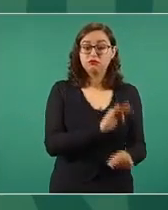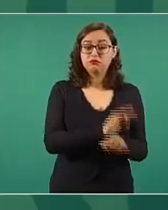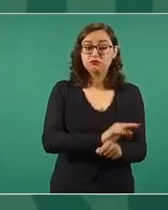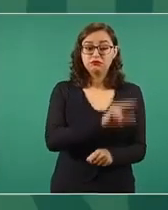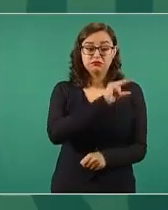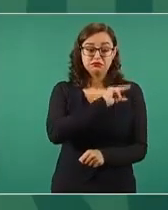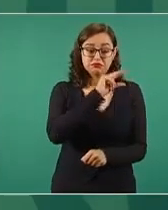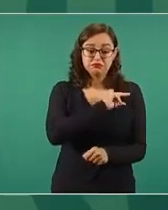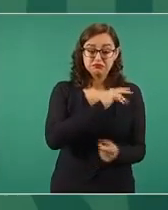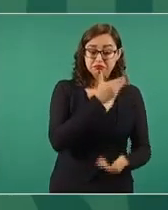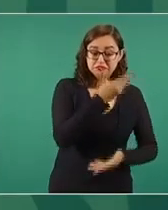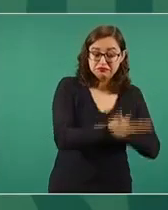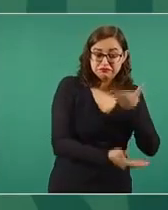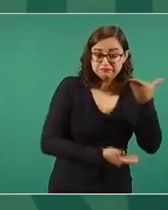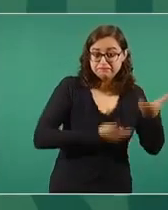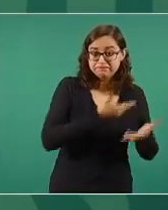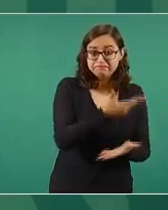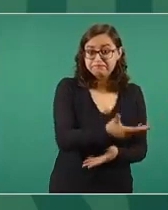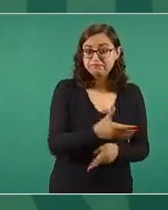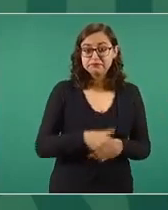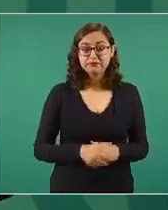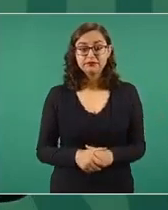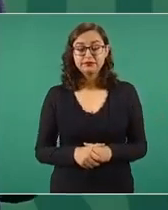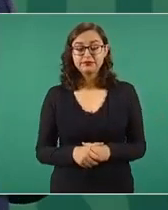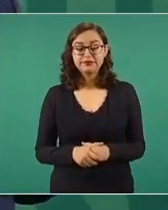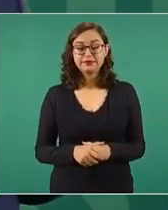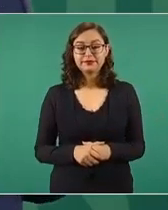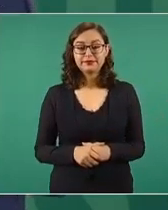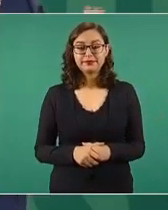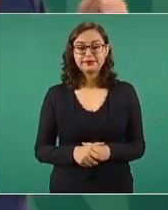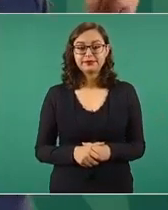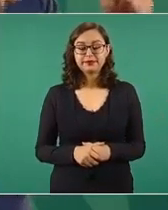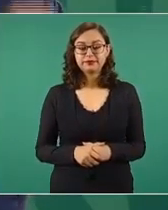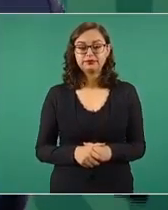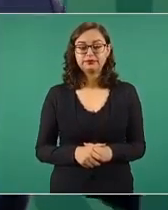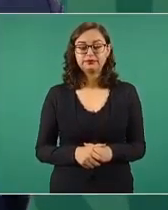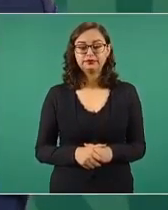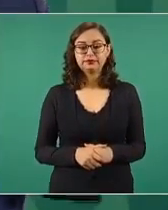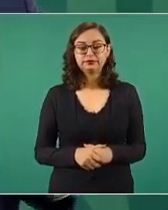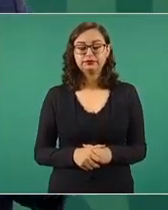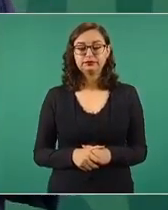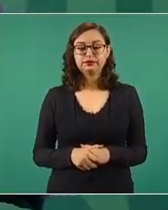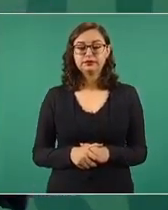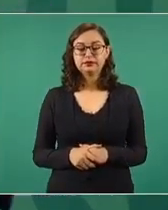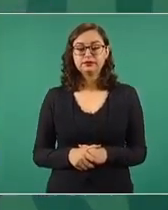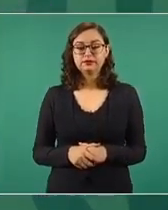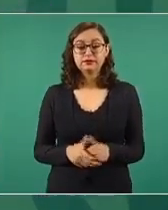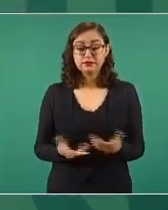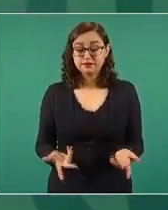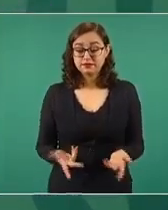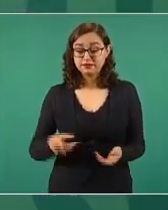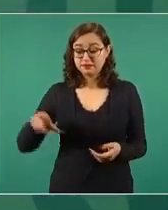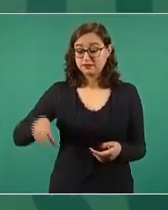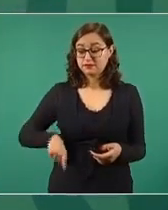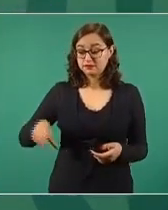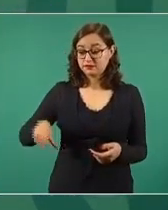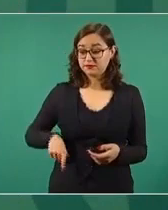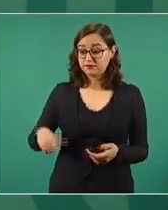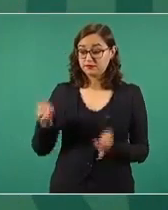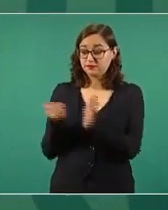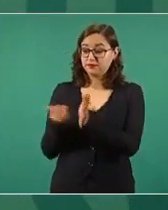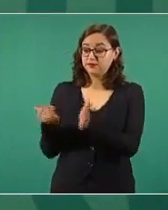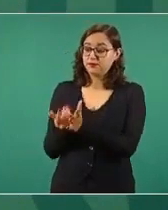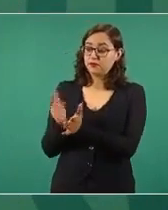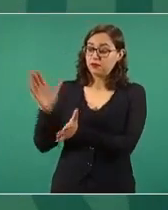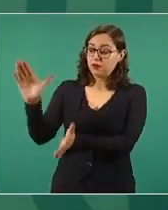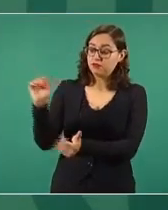se utilizaba presupuesto público y como dices, no